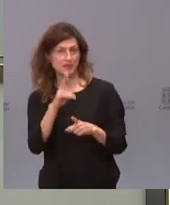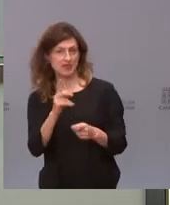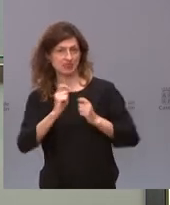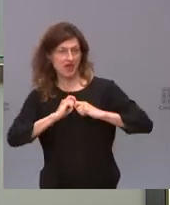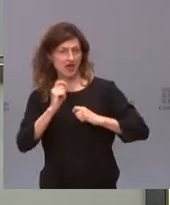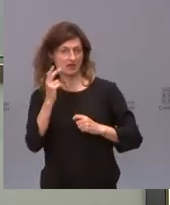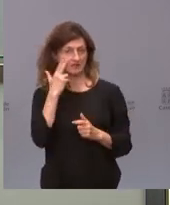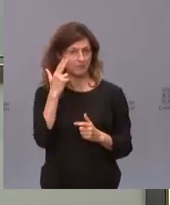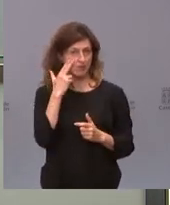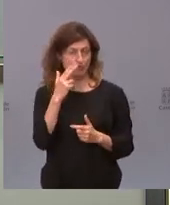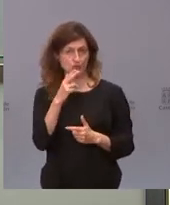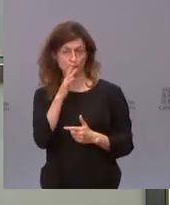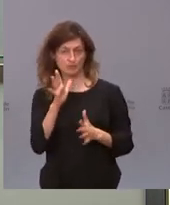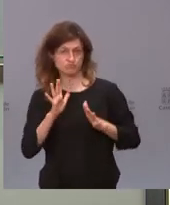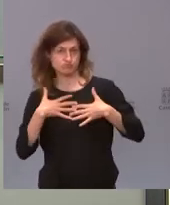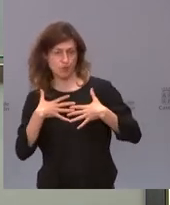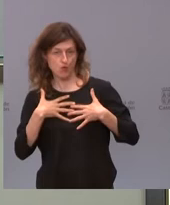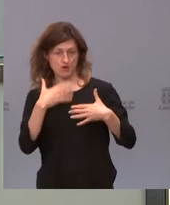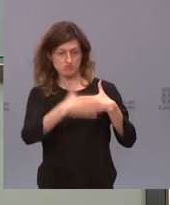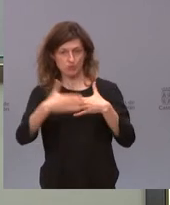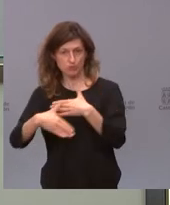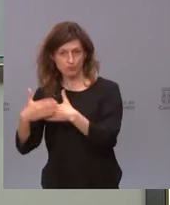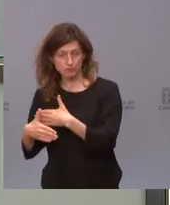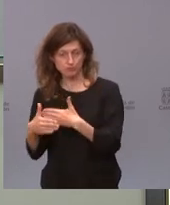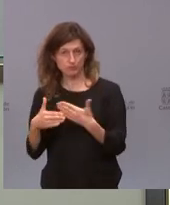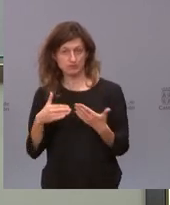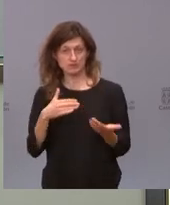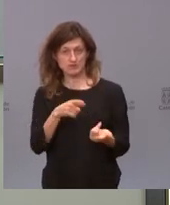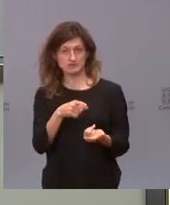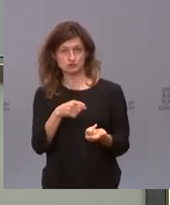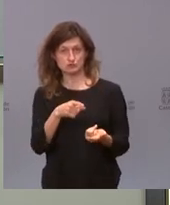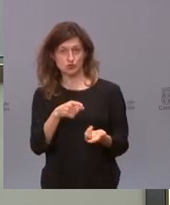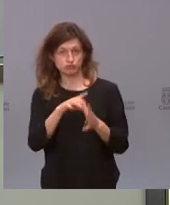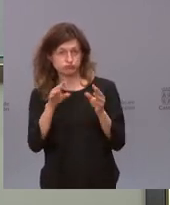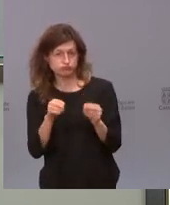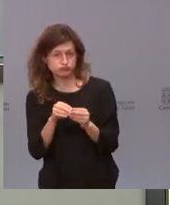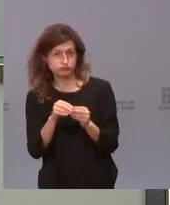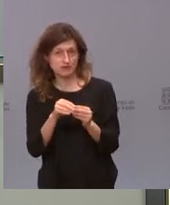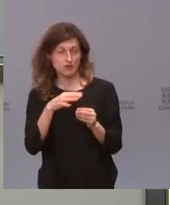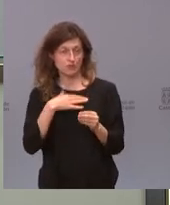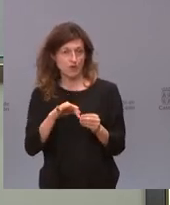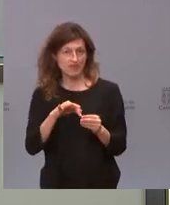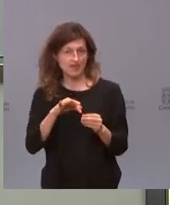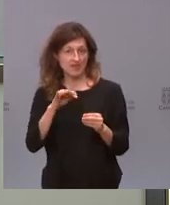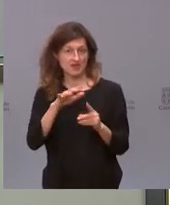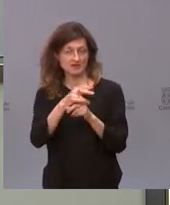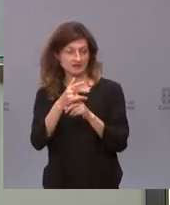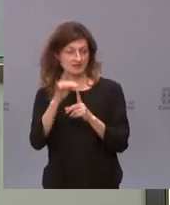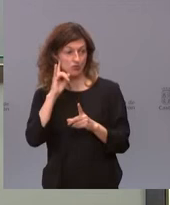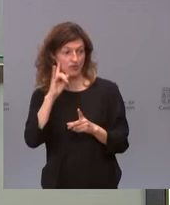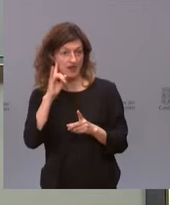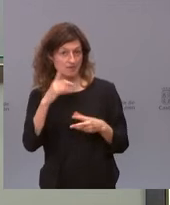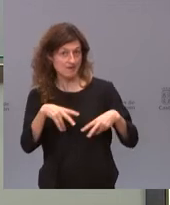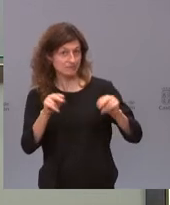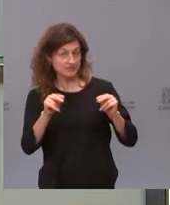que, de repente, todas las restricciones puedan volar por los aires después del estado de alarma, puede suponer